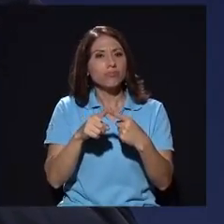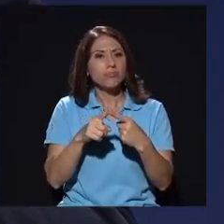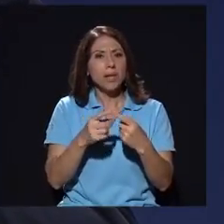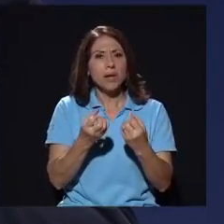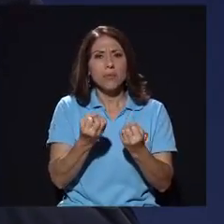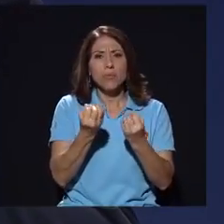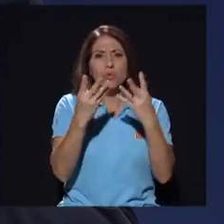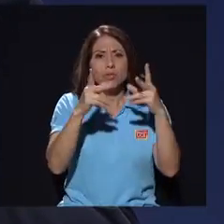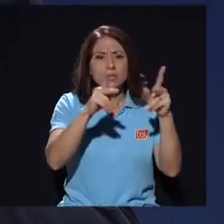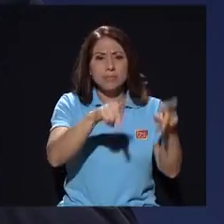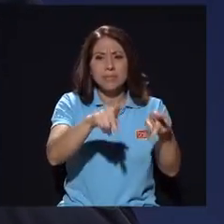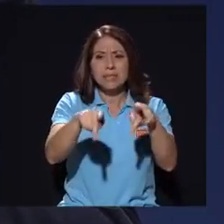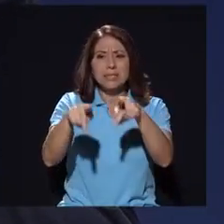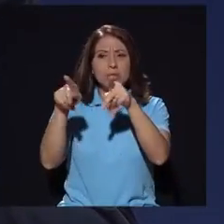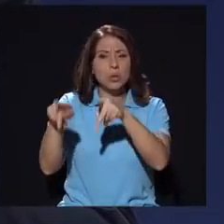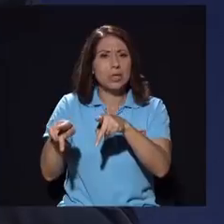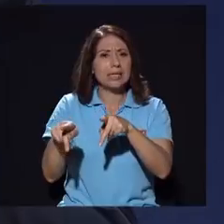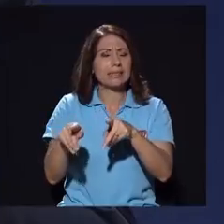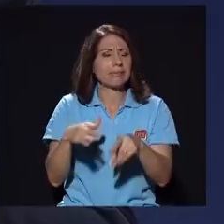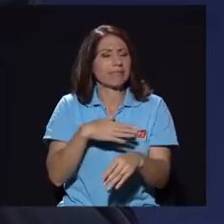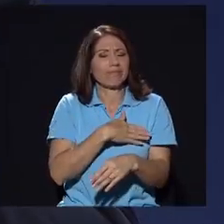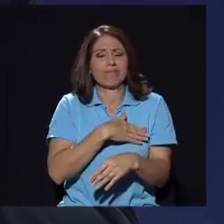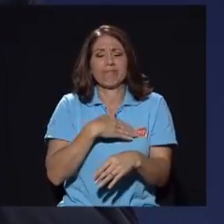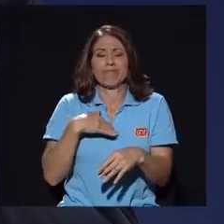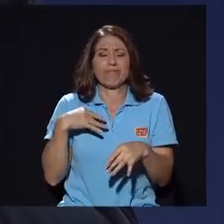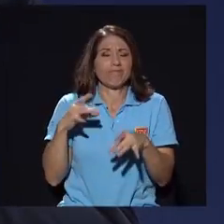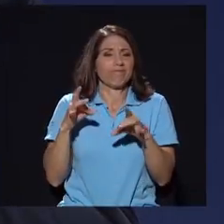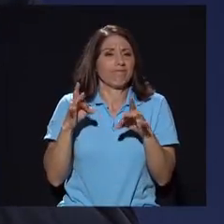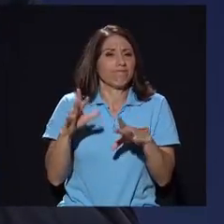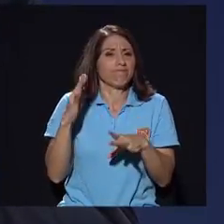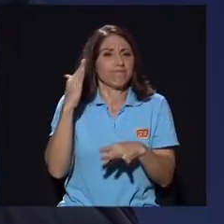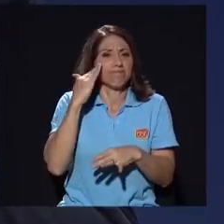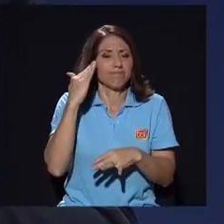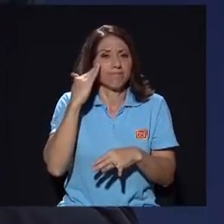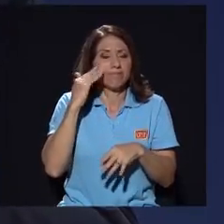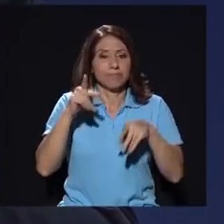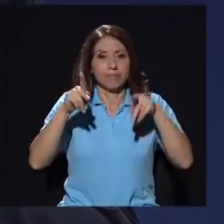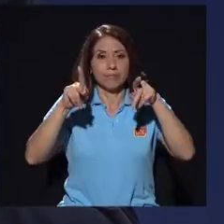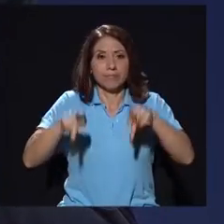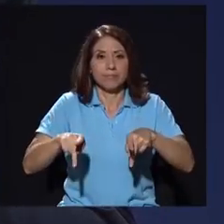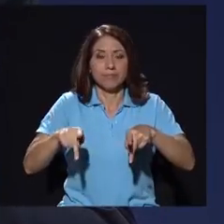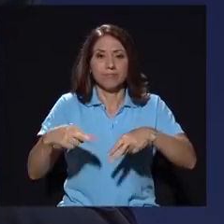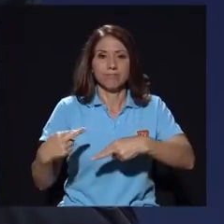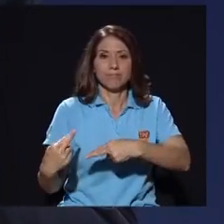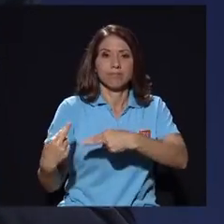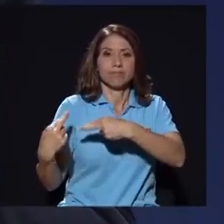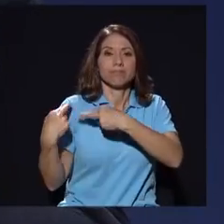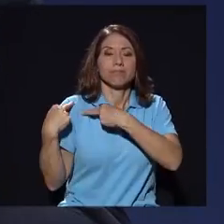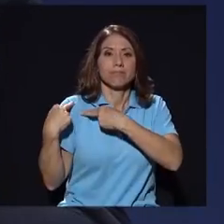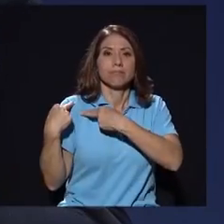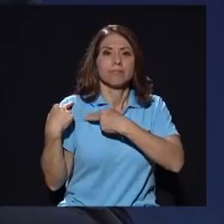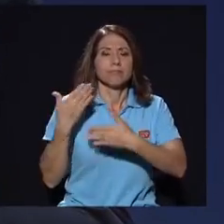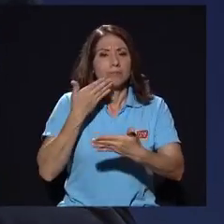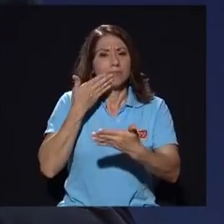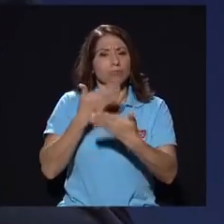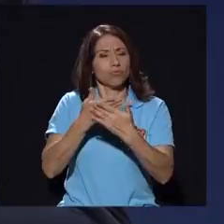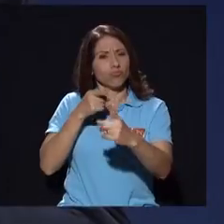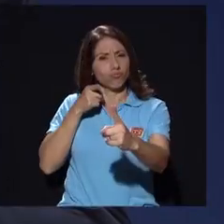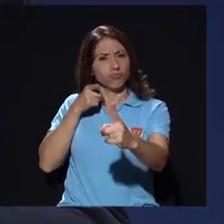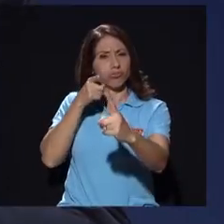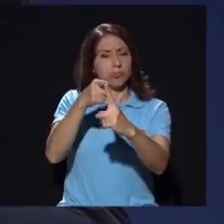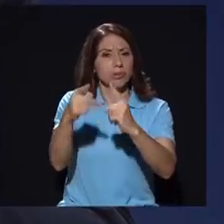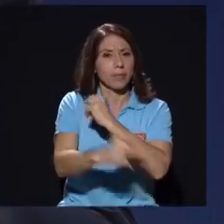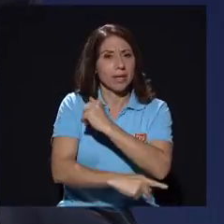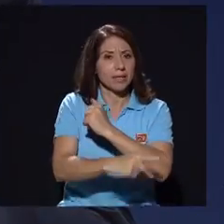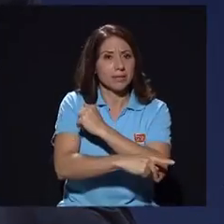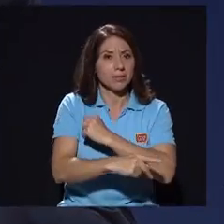ciudadanía le aborrece saber que quienes son los encargados de llevar el buen camino en el país y me refiero al